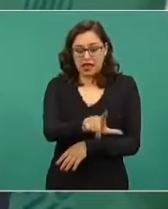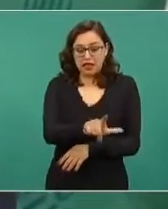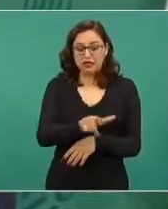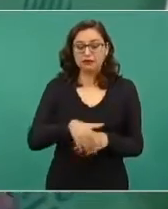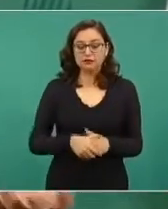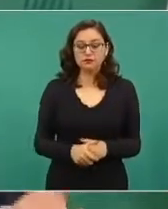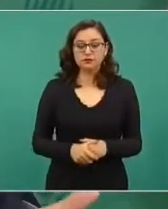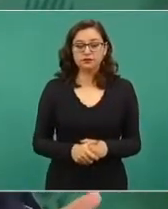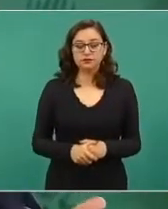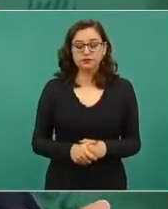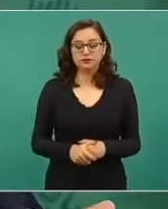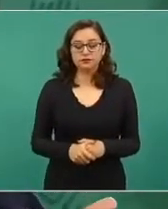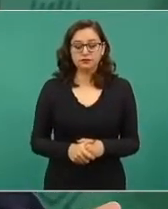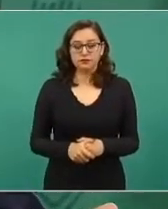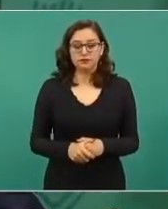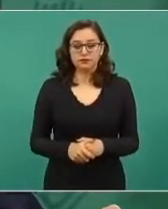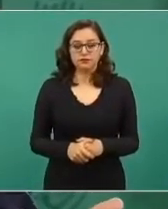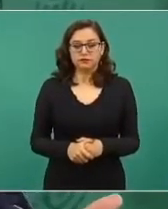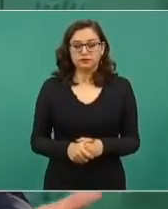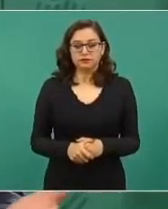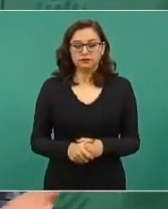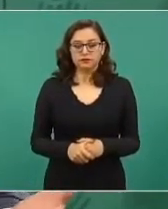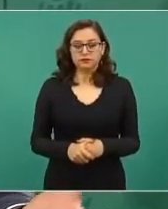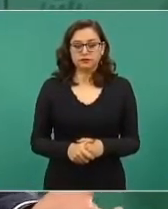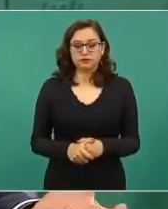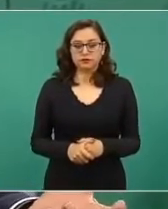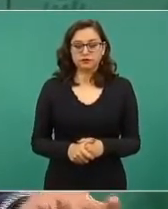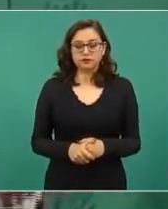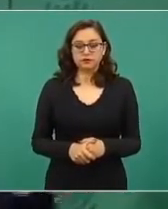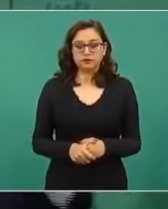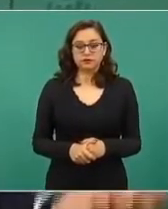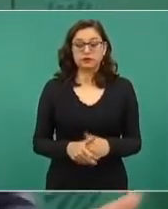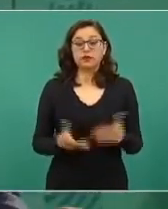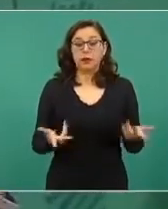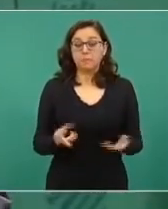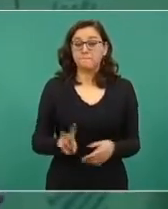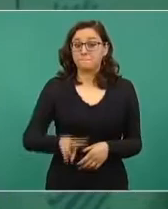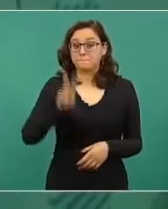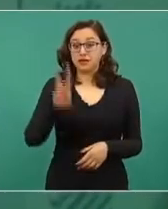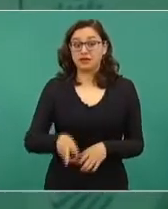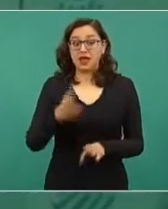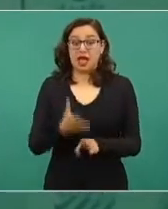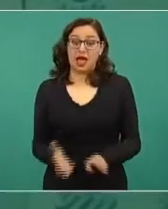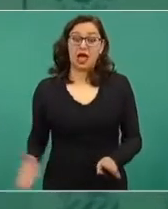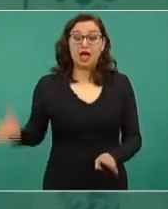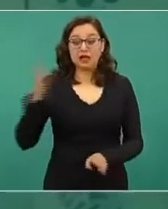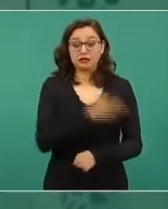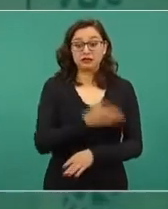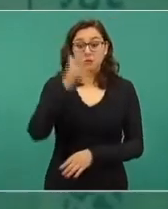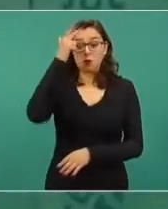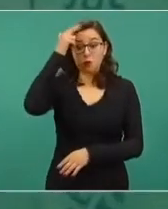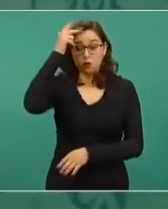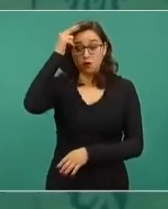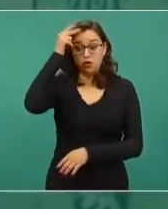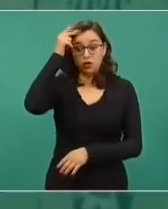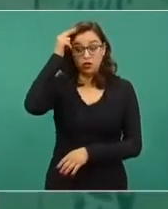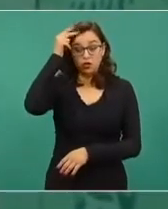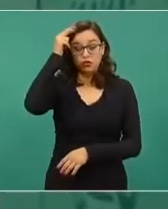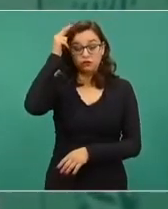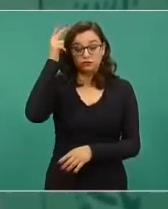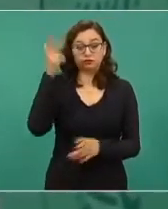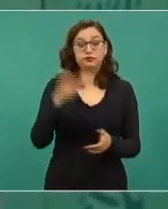fue peor esto, que el porfiriato, en varios